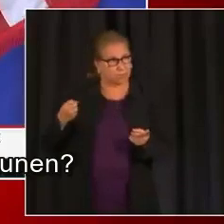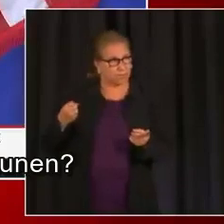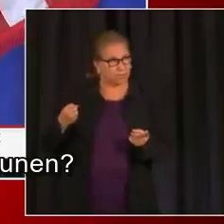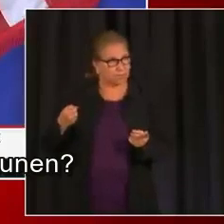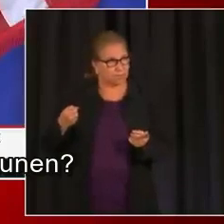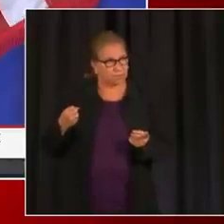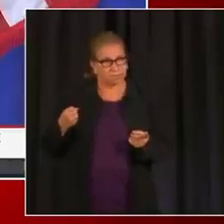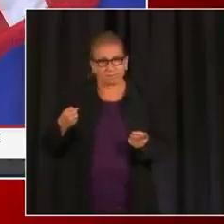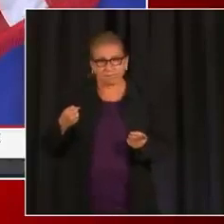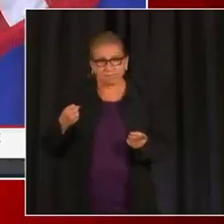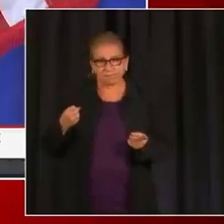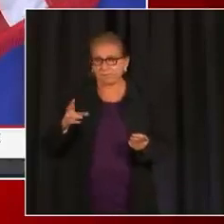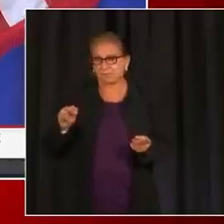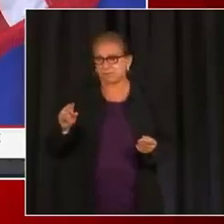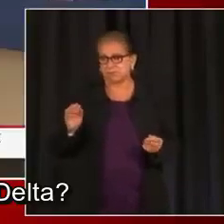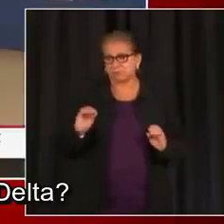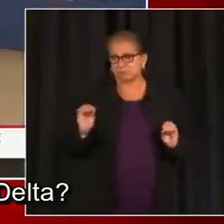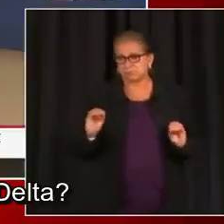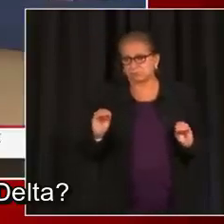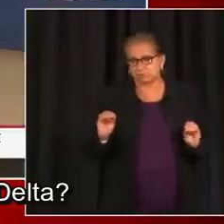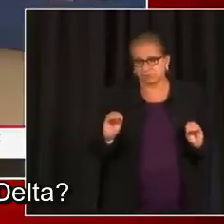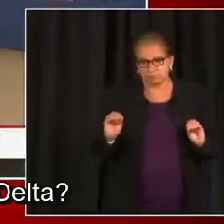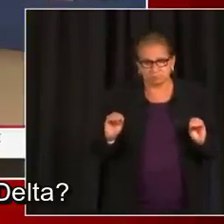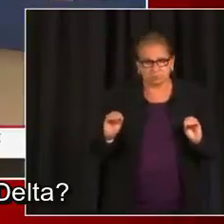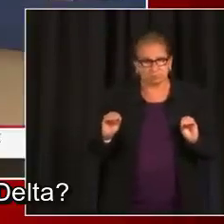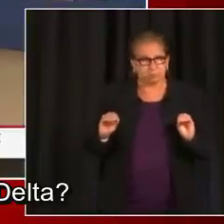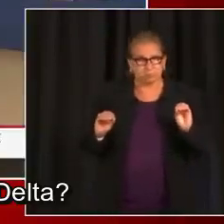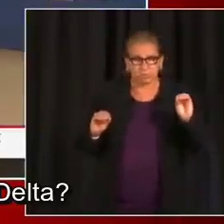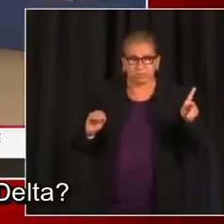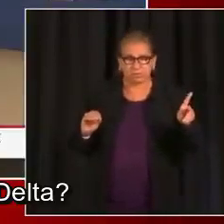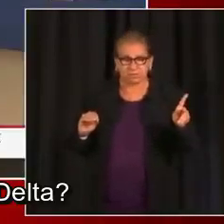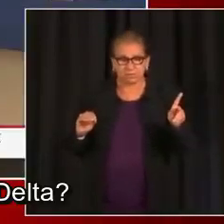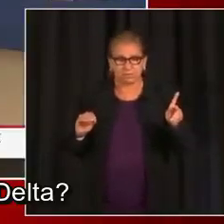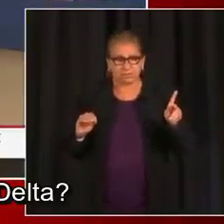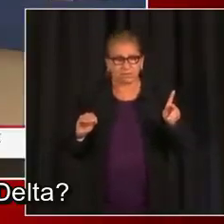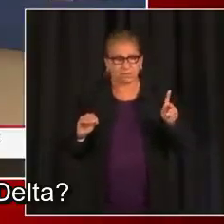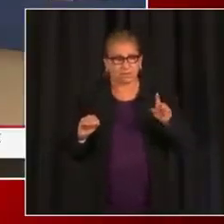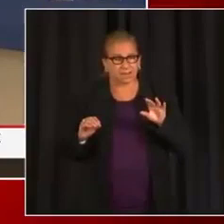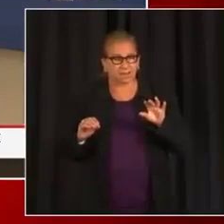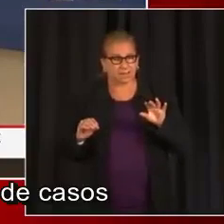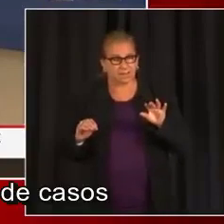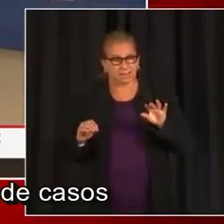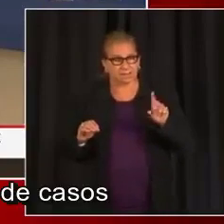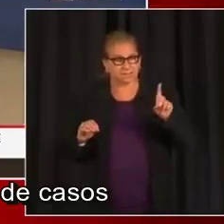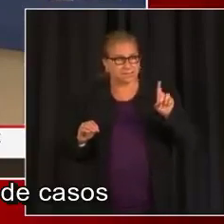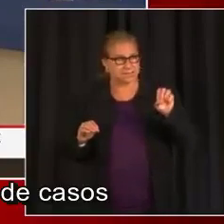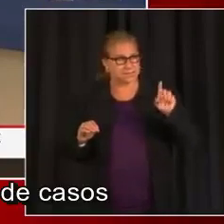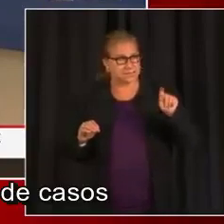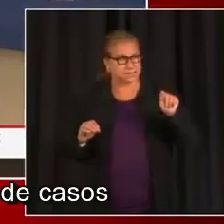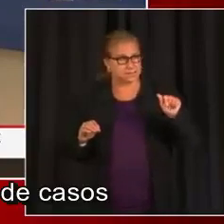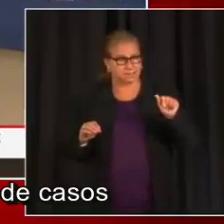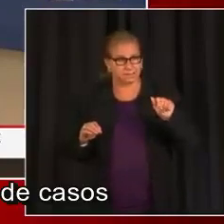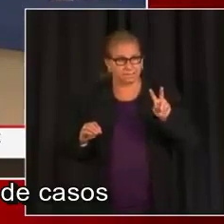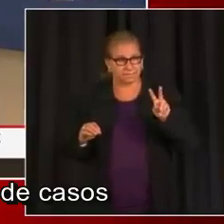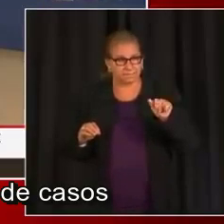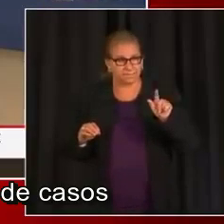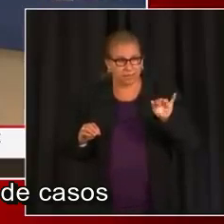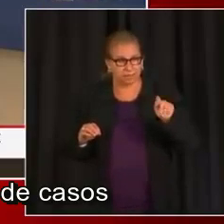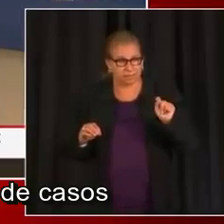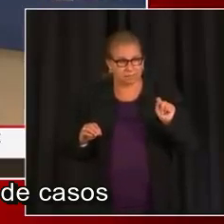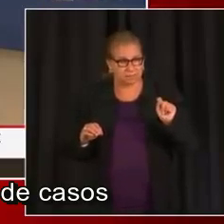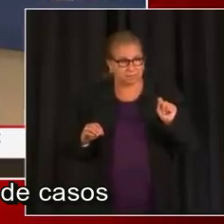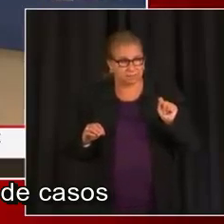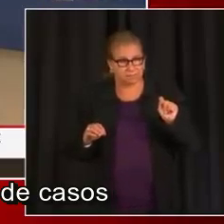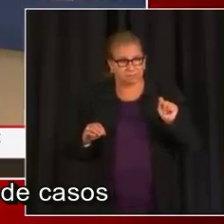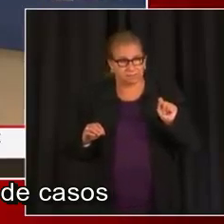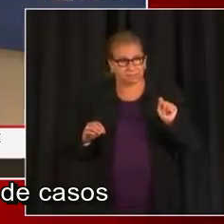está deteniendo en este momento? No. Ok. Y luego, ¿podría hablar sobre la variante Delta? La última vez, creo que era un